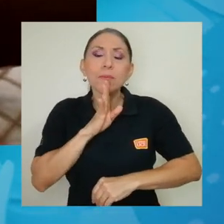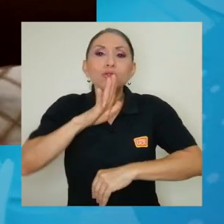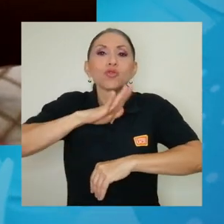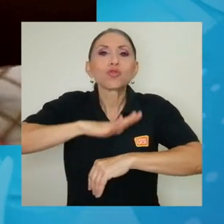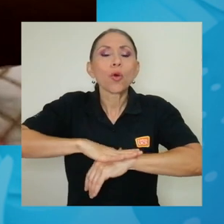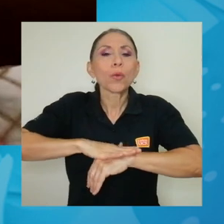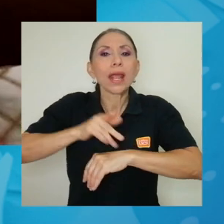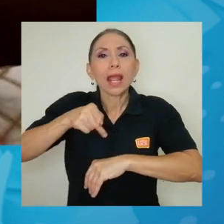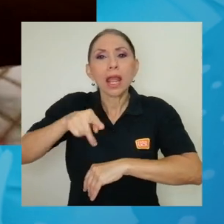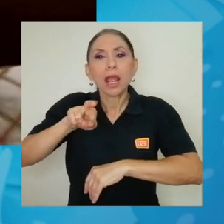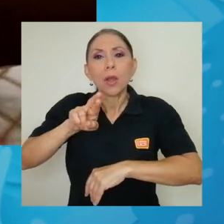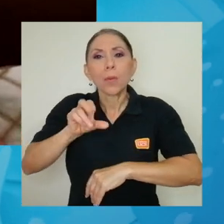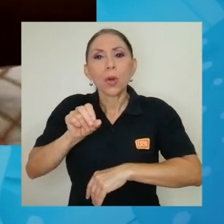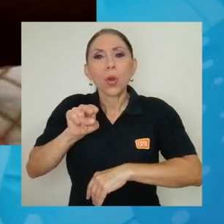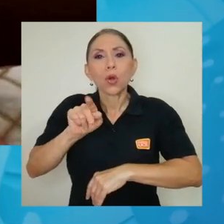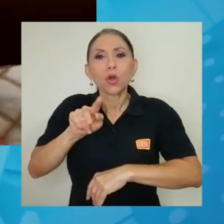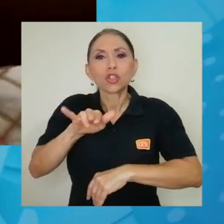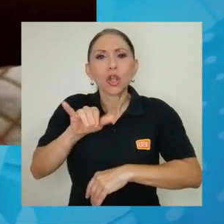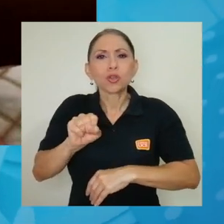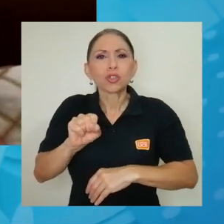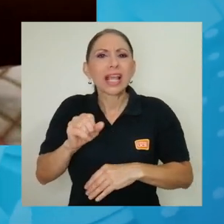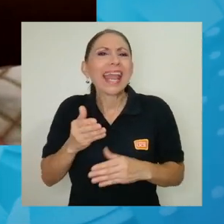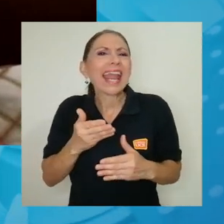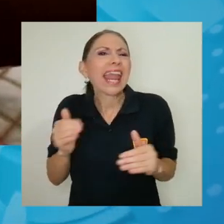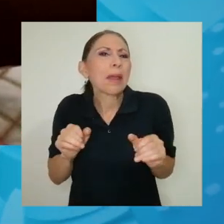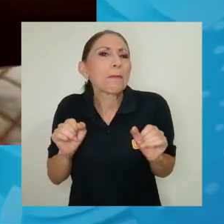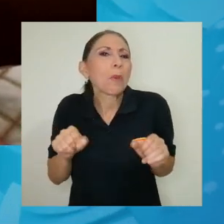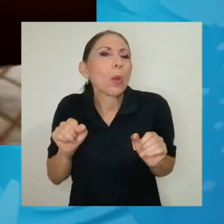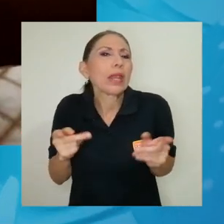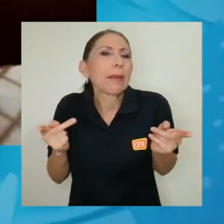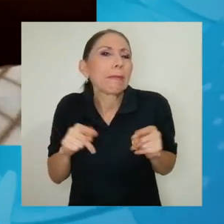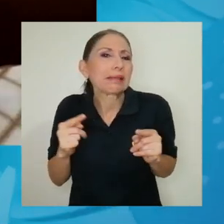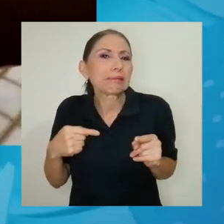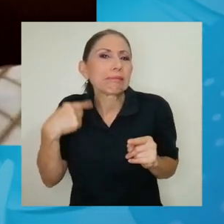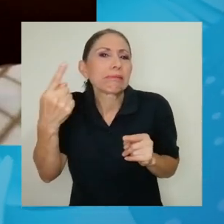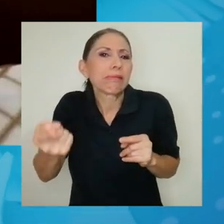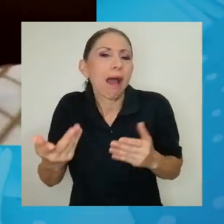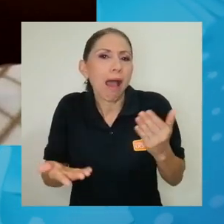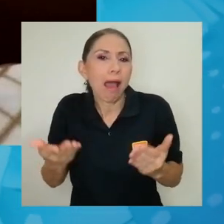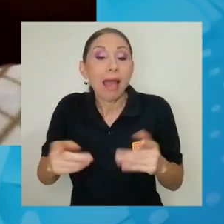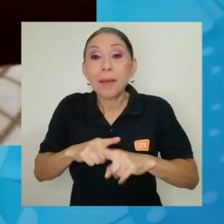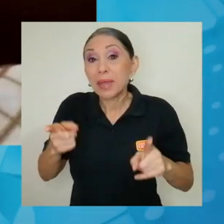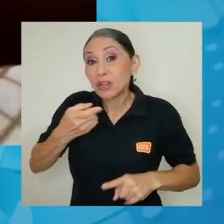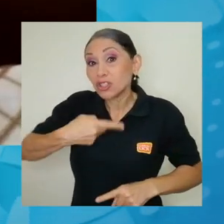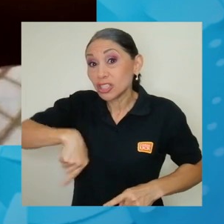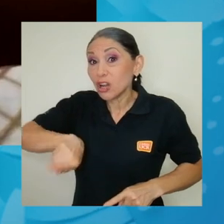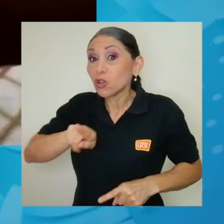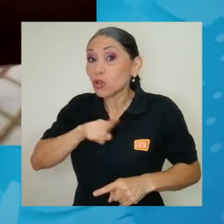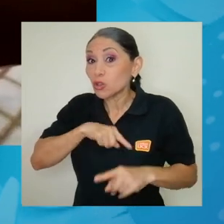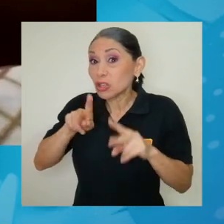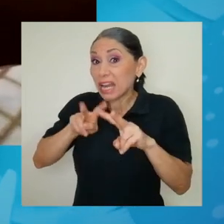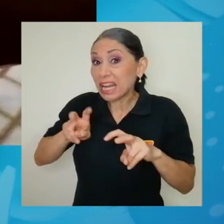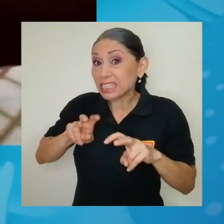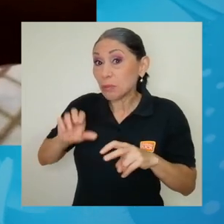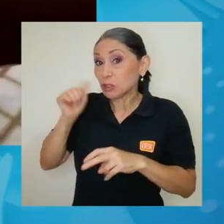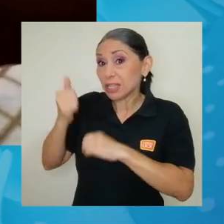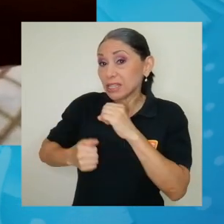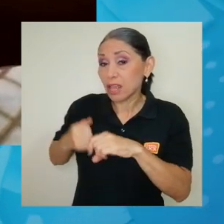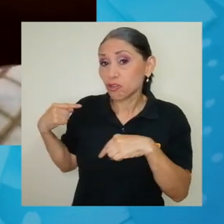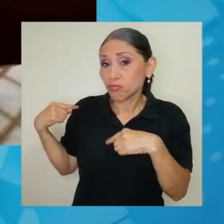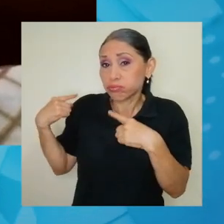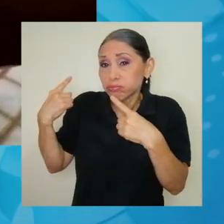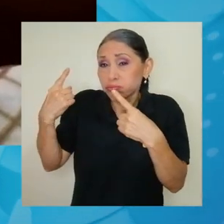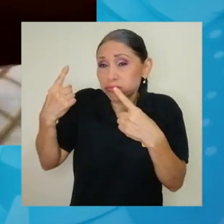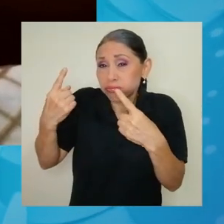es de pronósticos, pero si nos ponemos a analizar todo lo que hemos hecho en estos 10 años